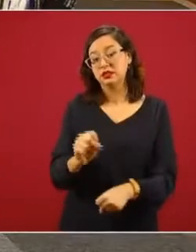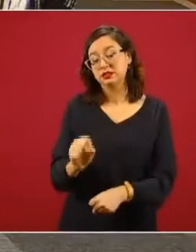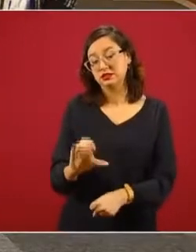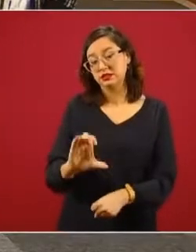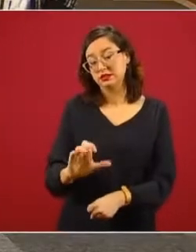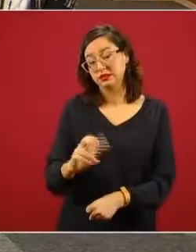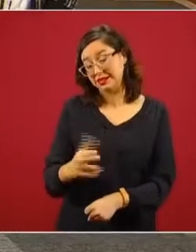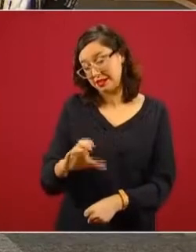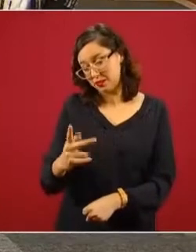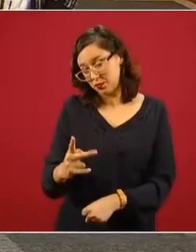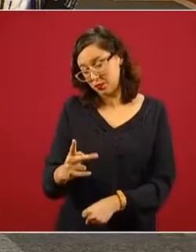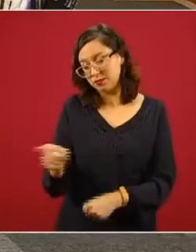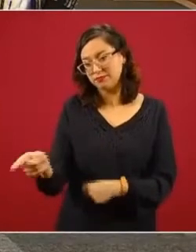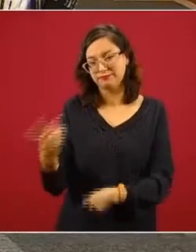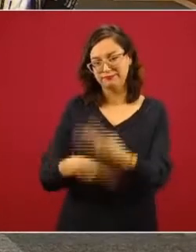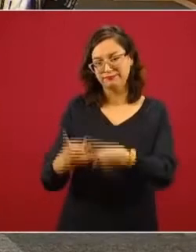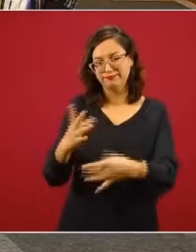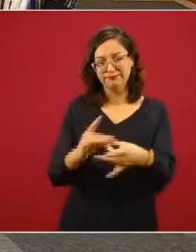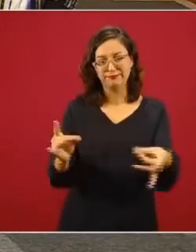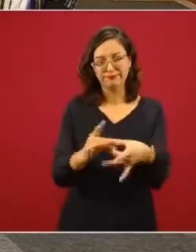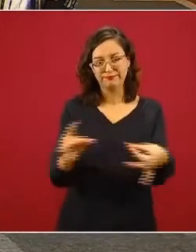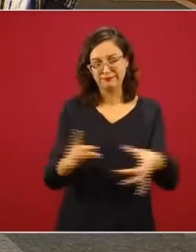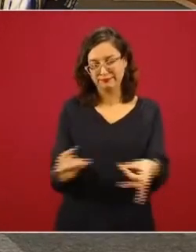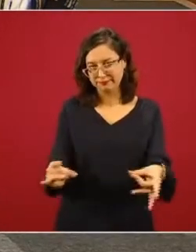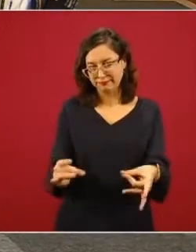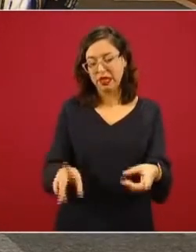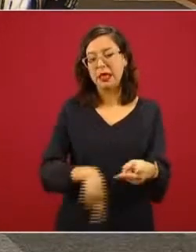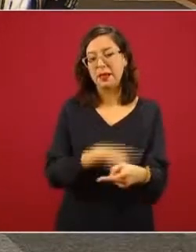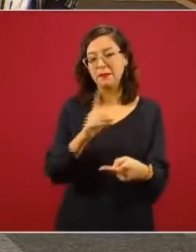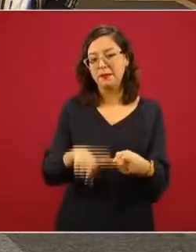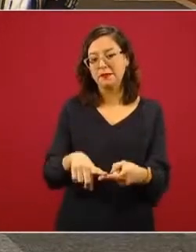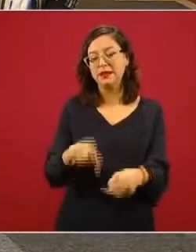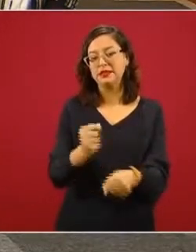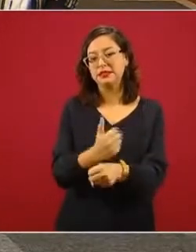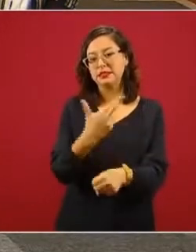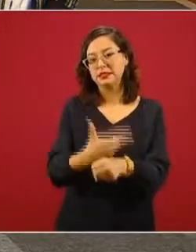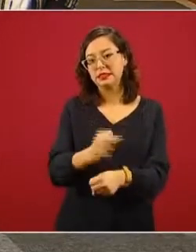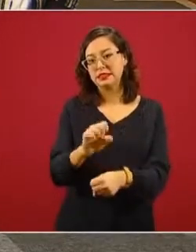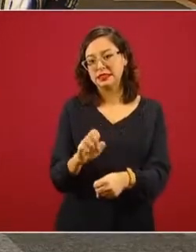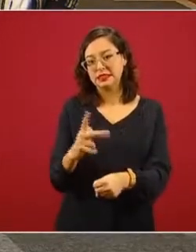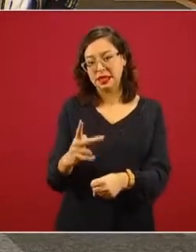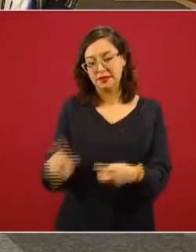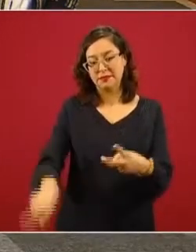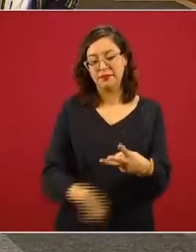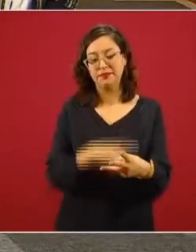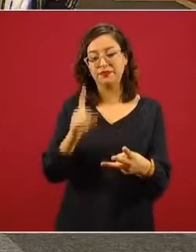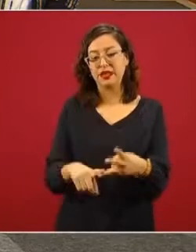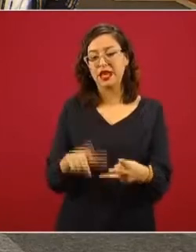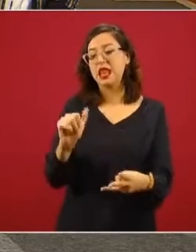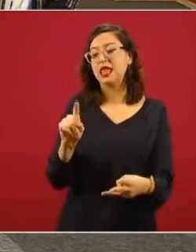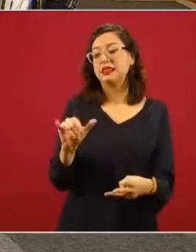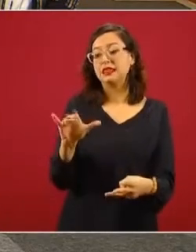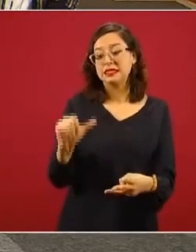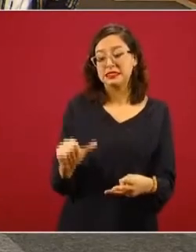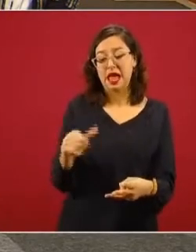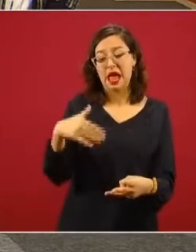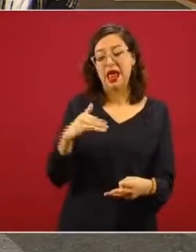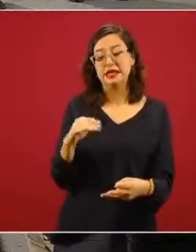reforma, lo mismo el secretario de Educación y Leticia Ánimas les va a explicar cómo